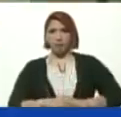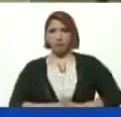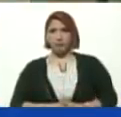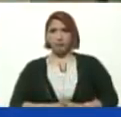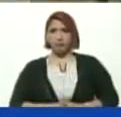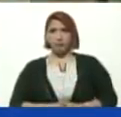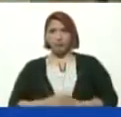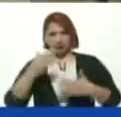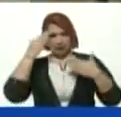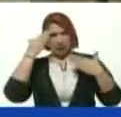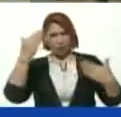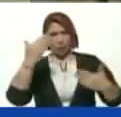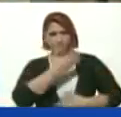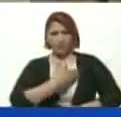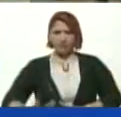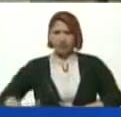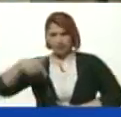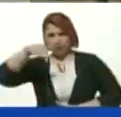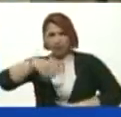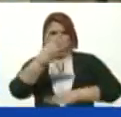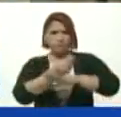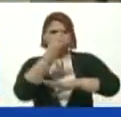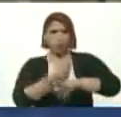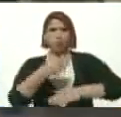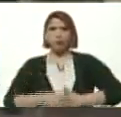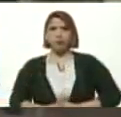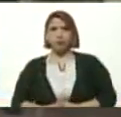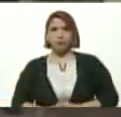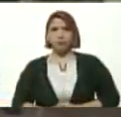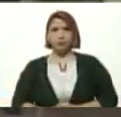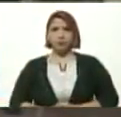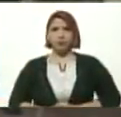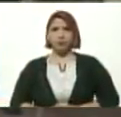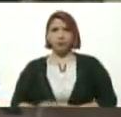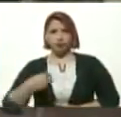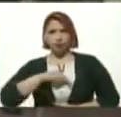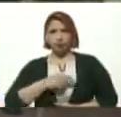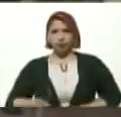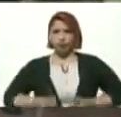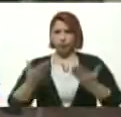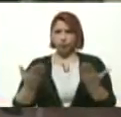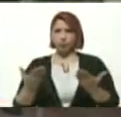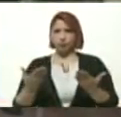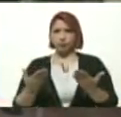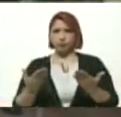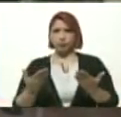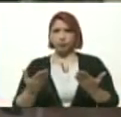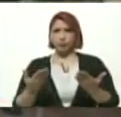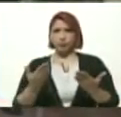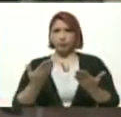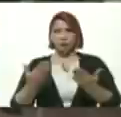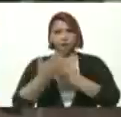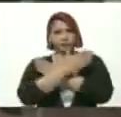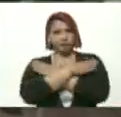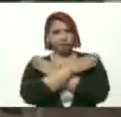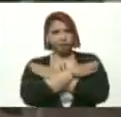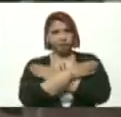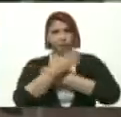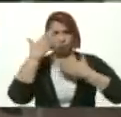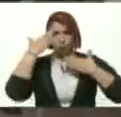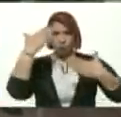Saludos Presidente Desde aquí Desde la tierra De Juana La avanzadora Le estamos dando Un caluroso Y afectuoso